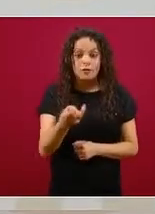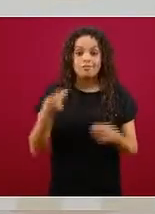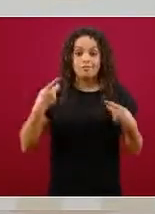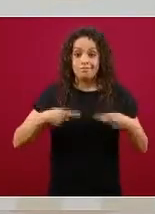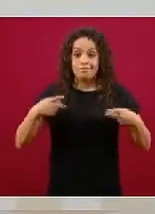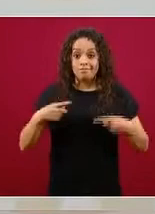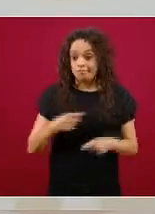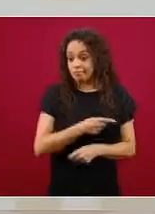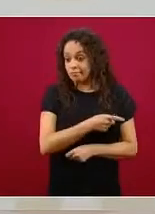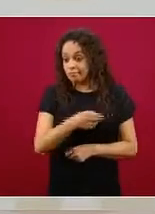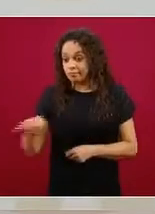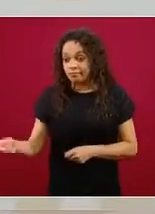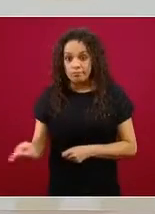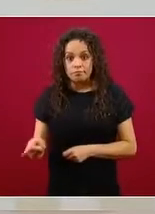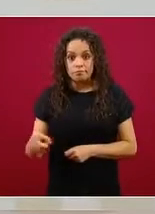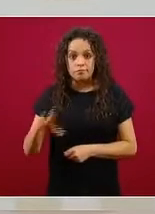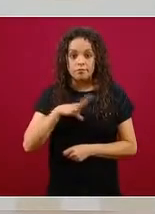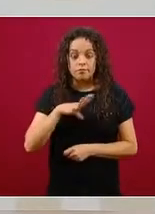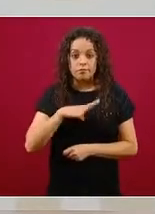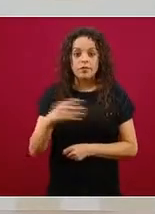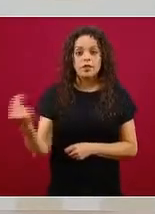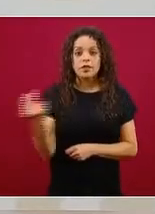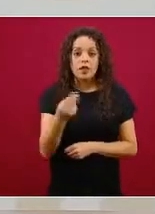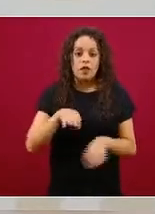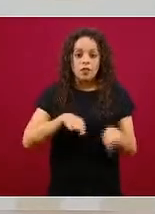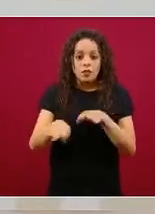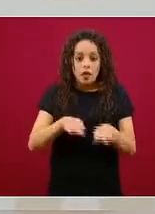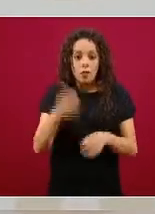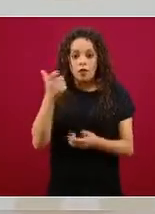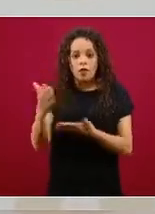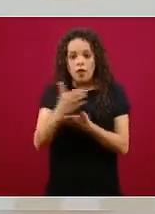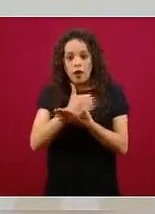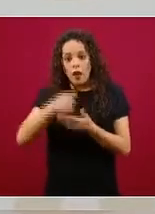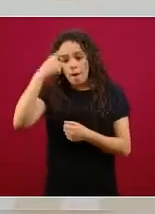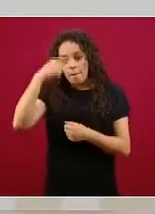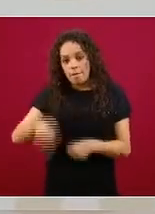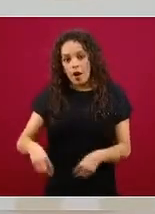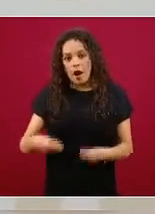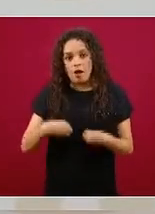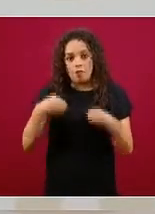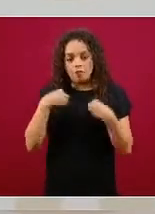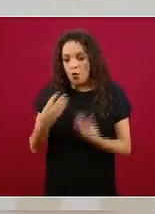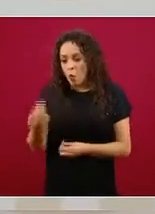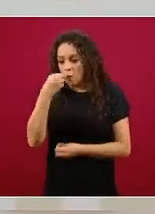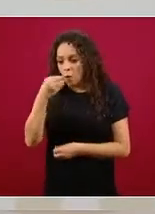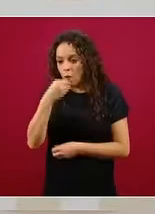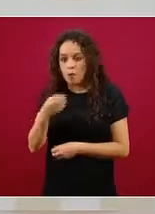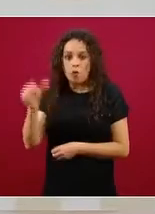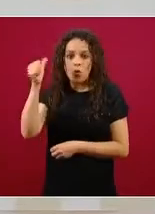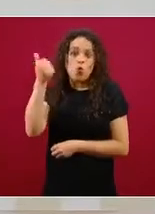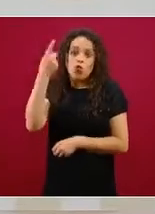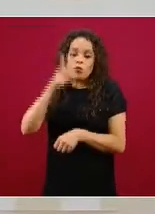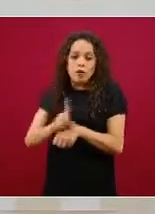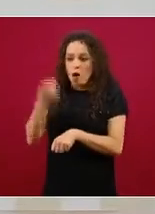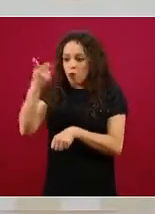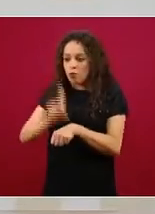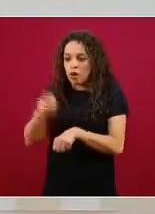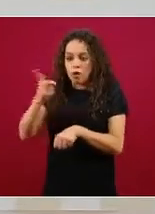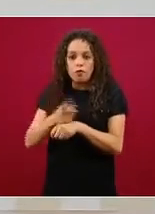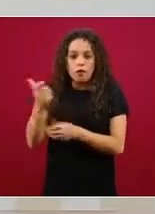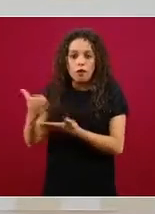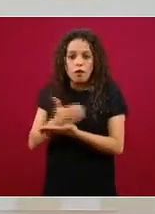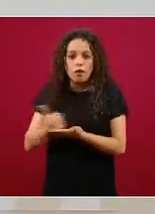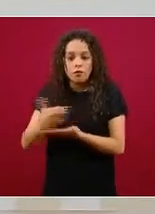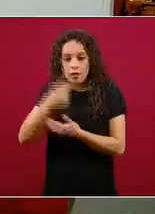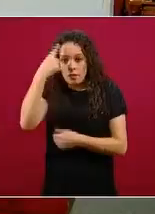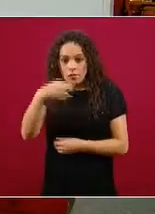tenga su sustento diario y la mitad del país vive al día entonces no hay duda de eso pero no debemos